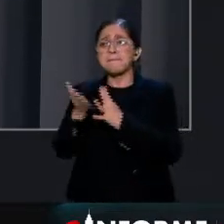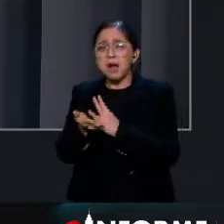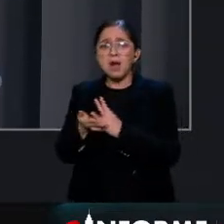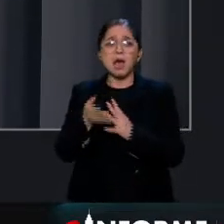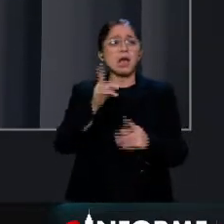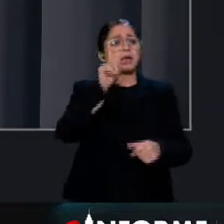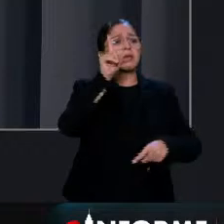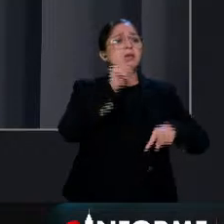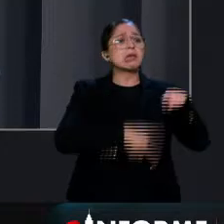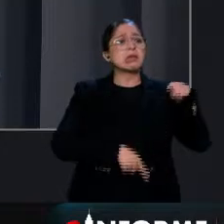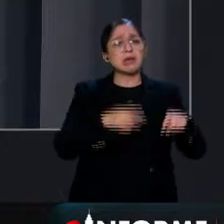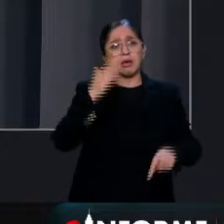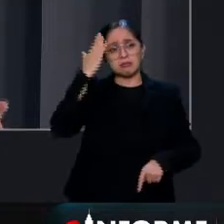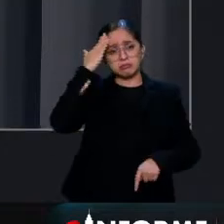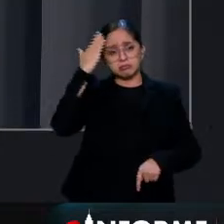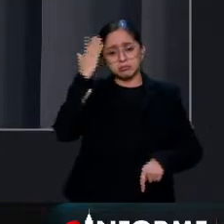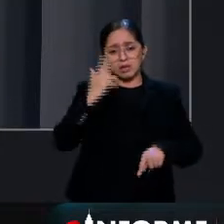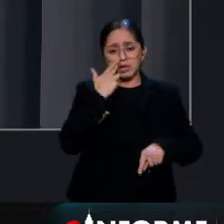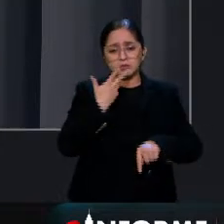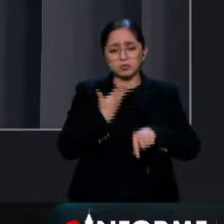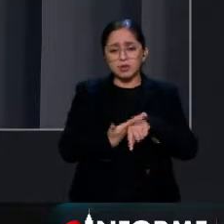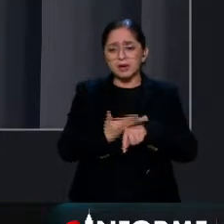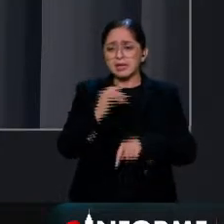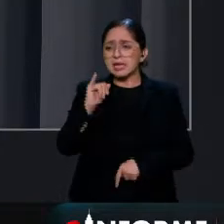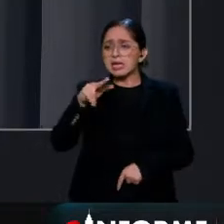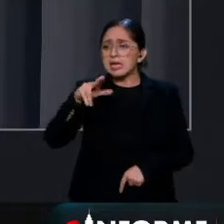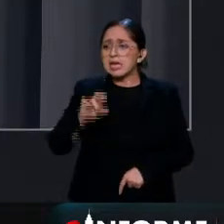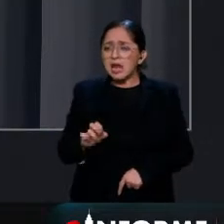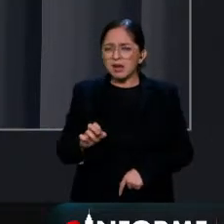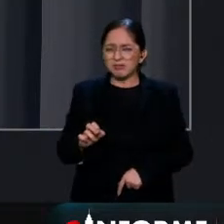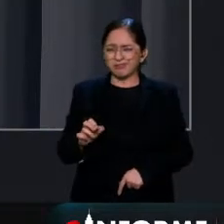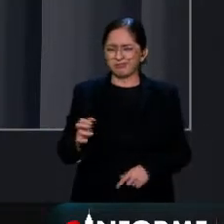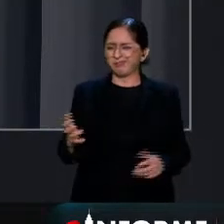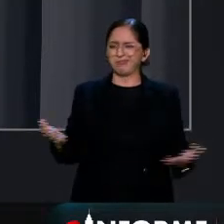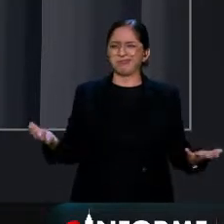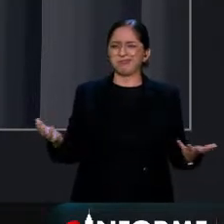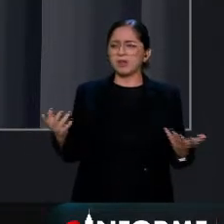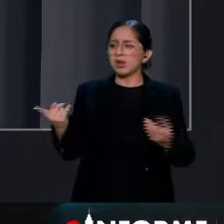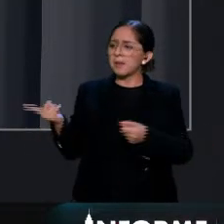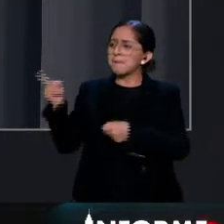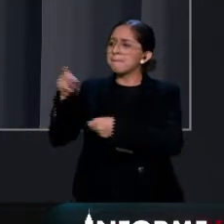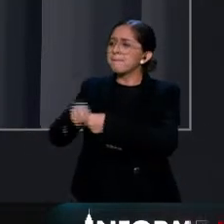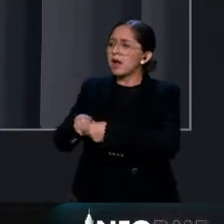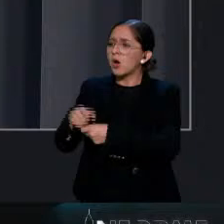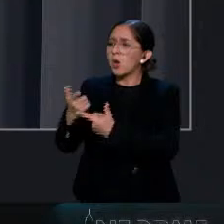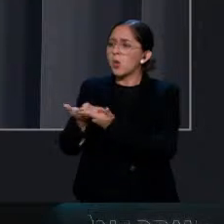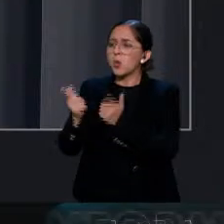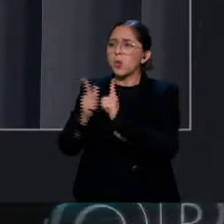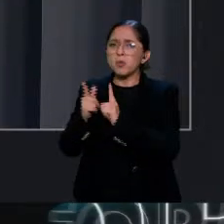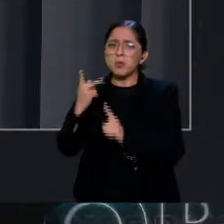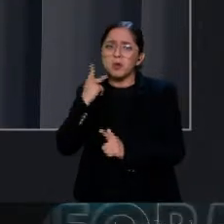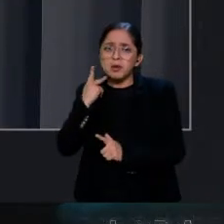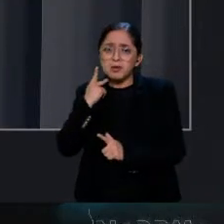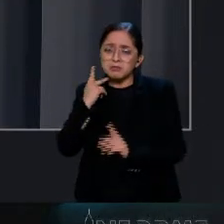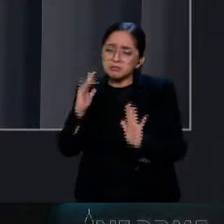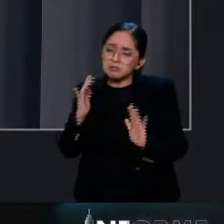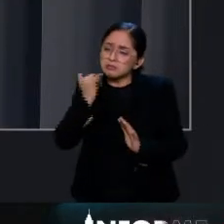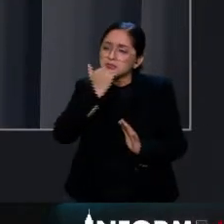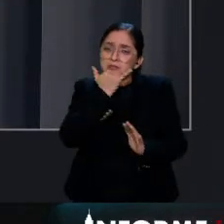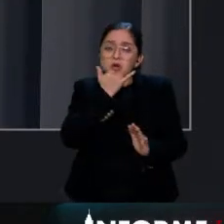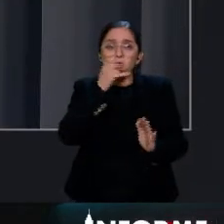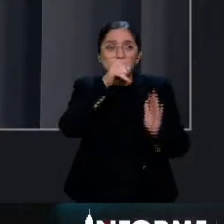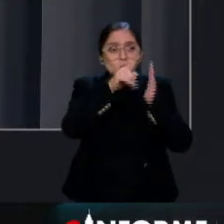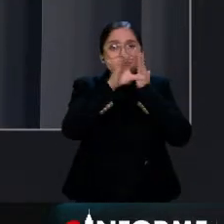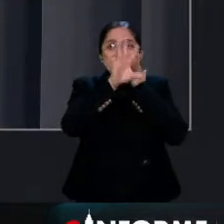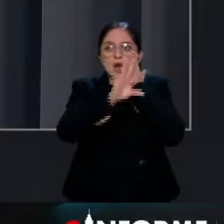que esté ajena de partidos políticos no vi no sé si tú viste otra cosa pero yo no vi que nadie dijera